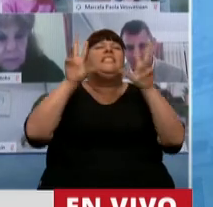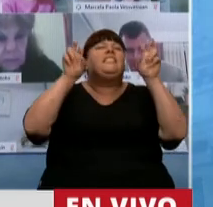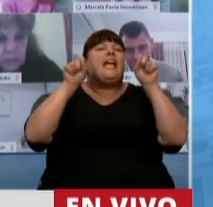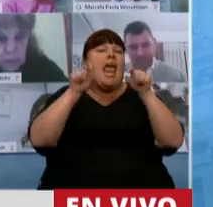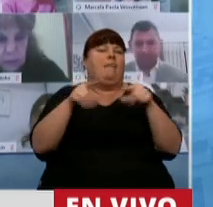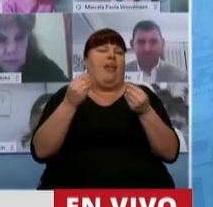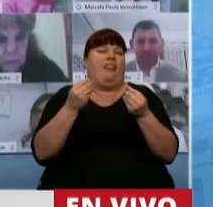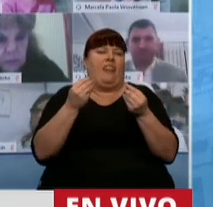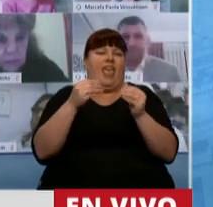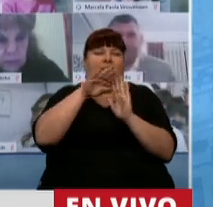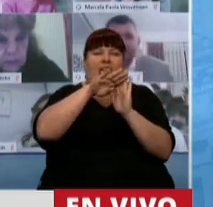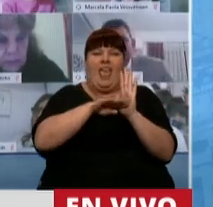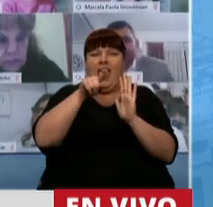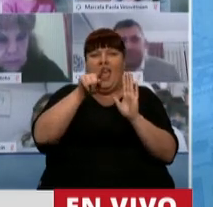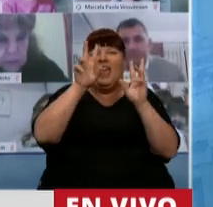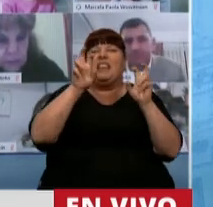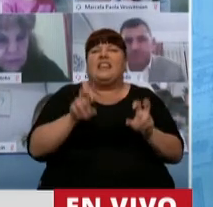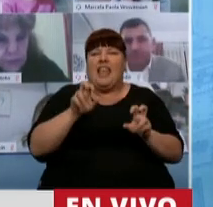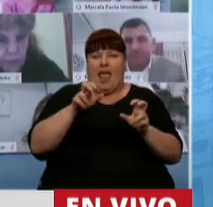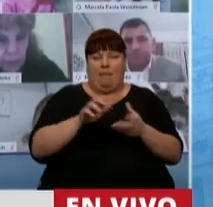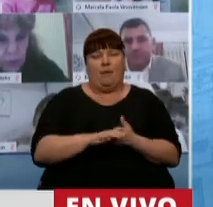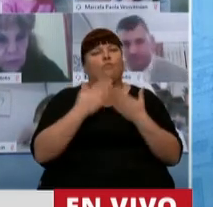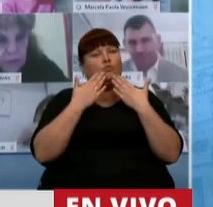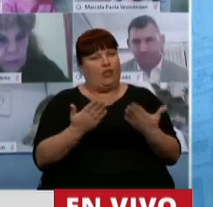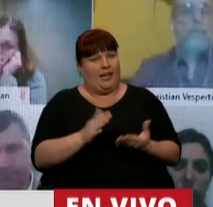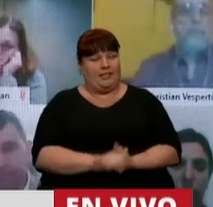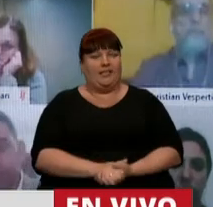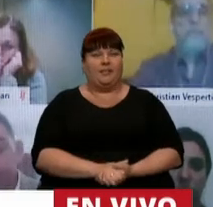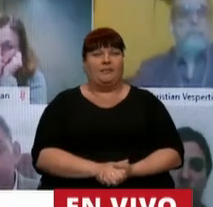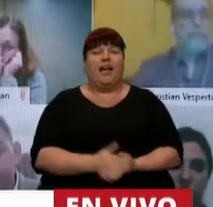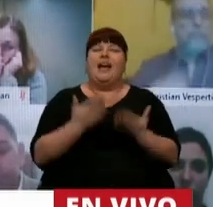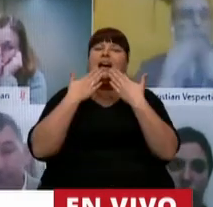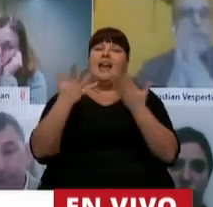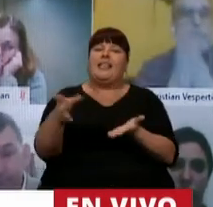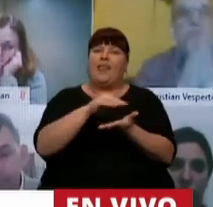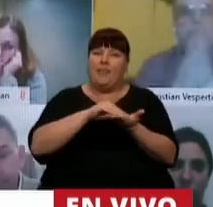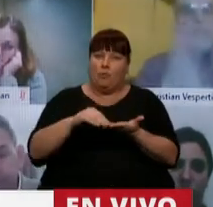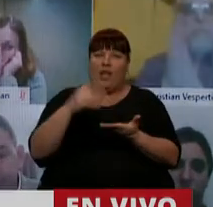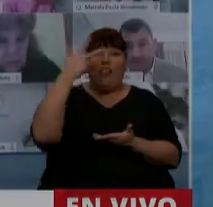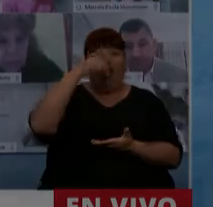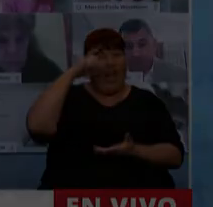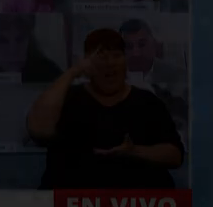al contenido del tema que vamos a tratar. Muchísimas gracias. Gracias, Diputado Heller.